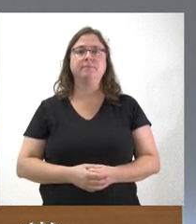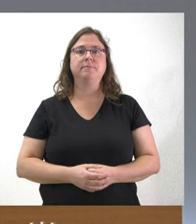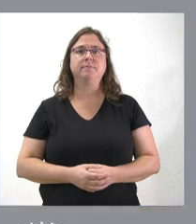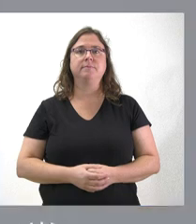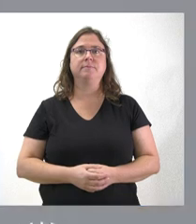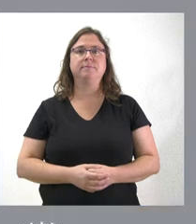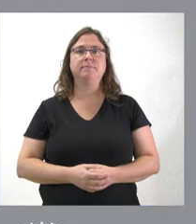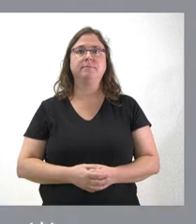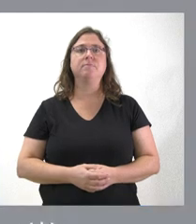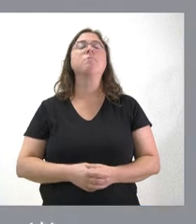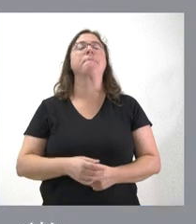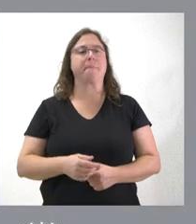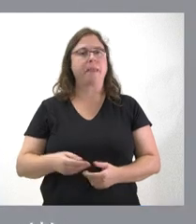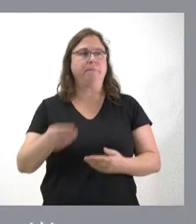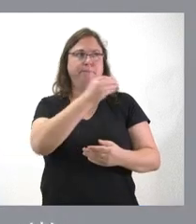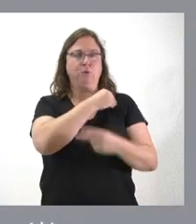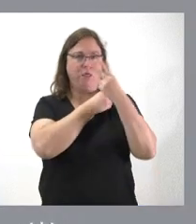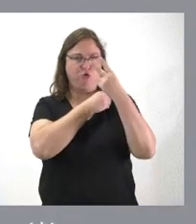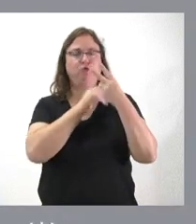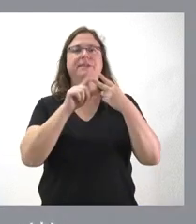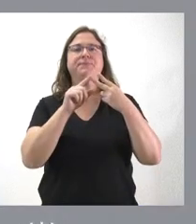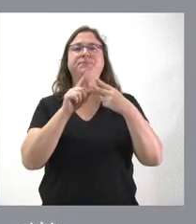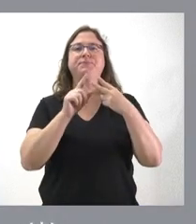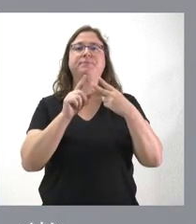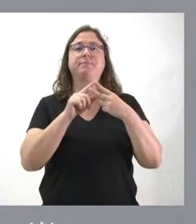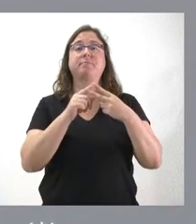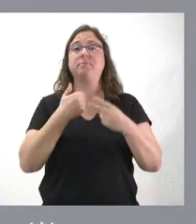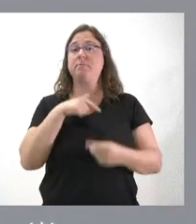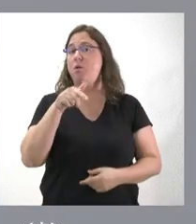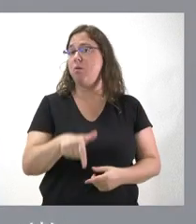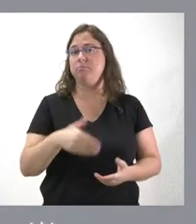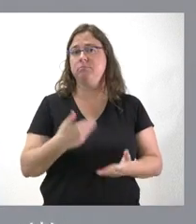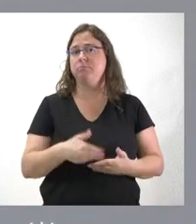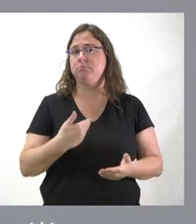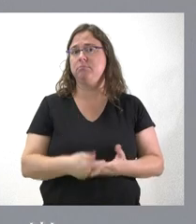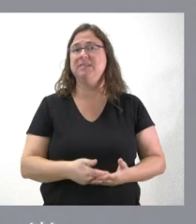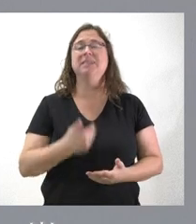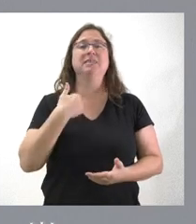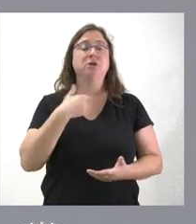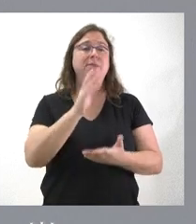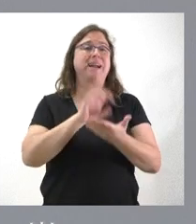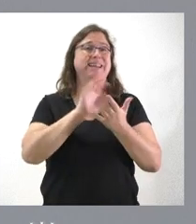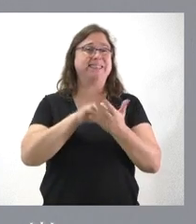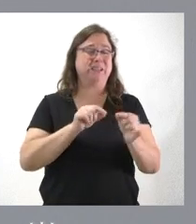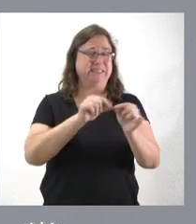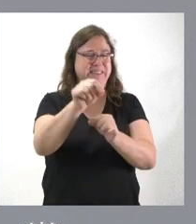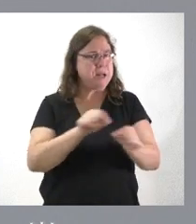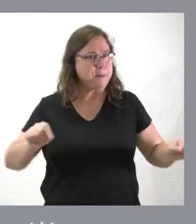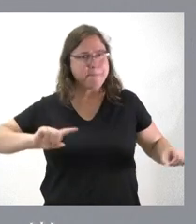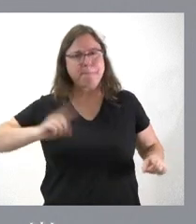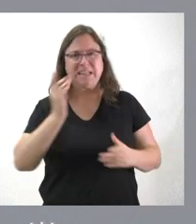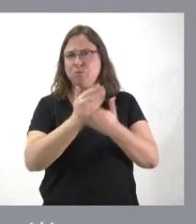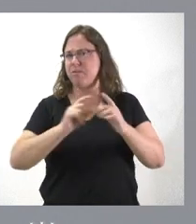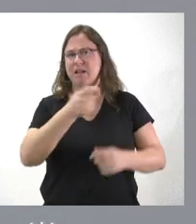Pues plantea dos cosas. Bueno, lo que hemos constatado este año es que teniendo Castilla y León la mayor superficie de España y teniendo un déficit en